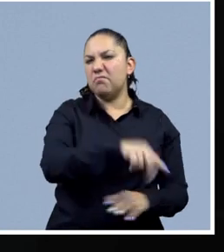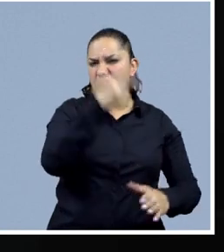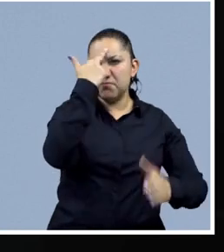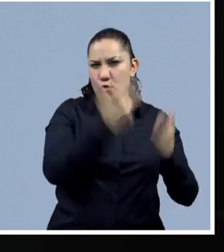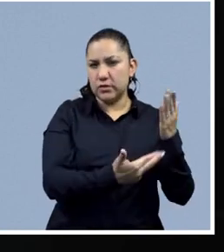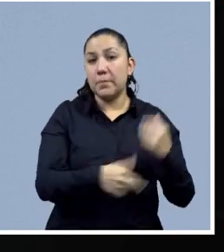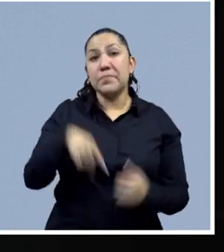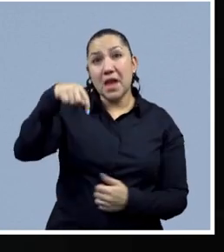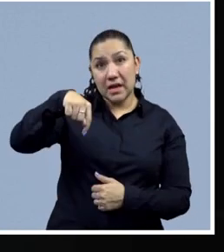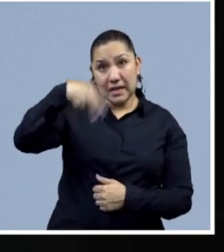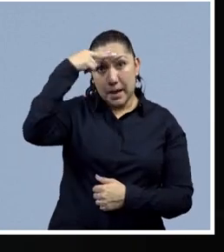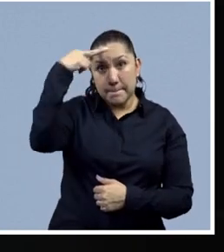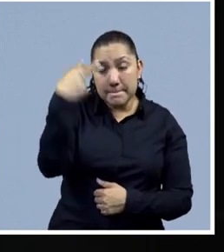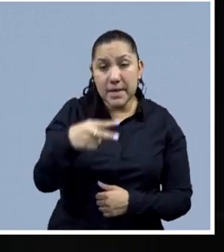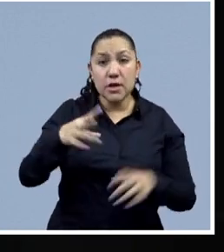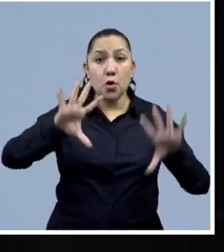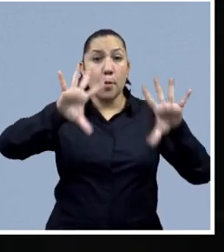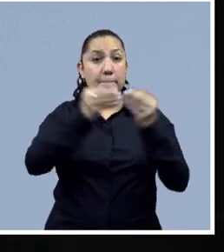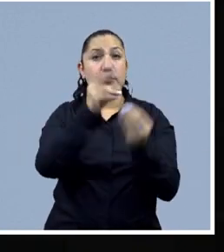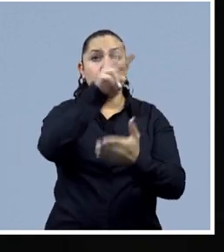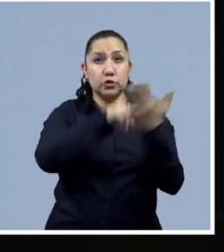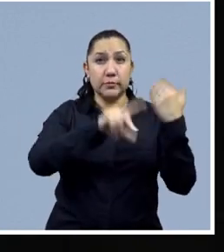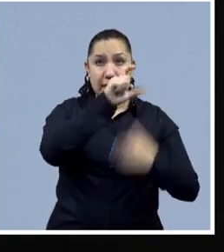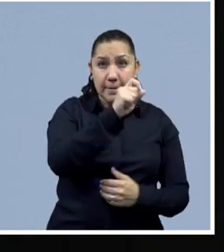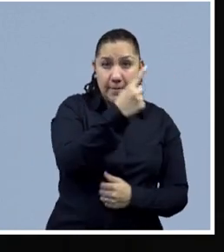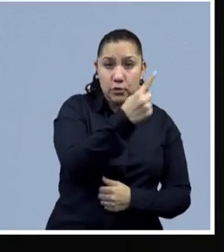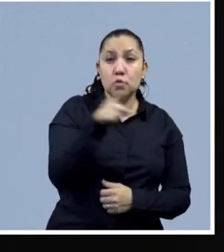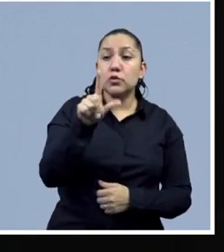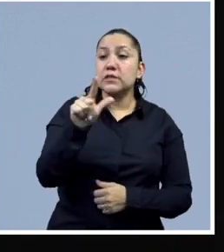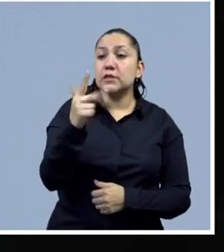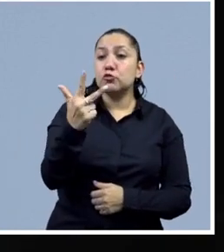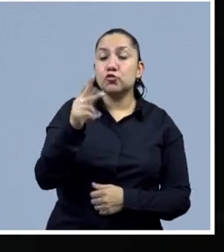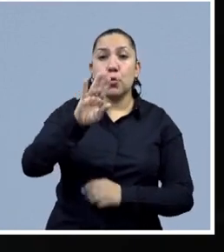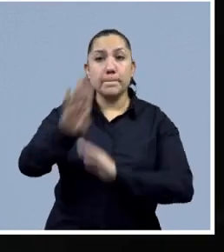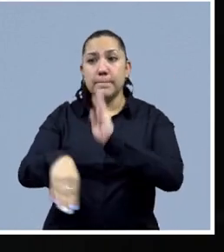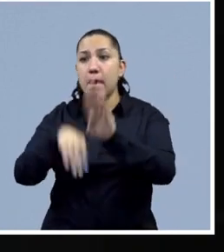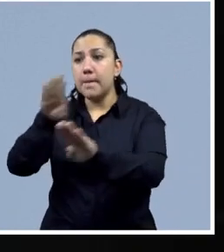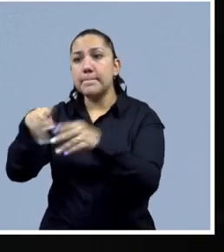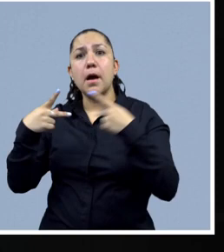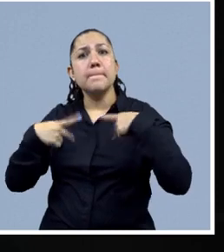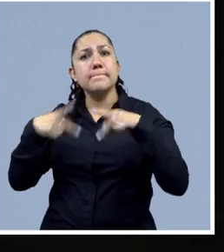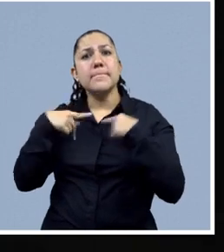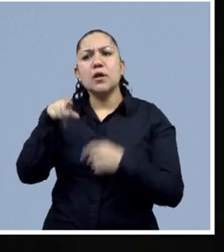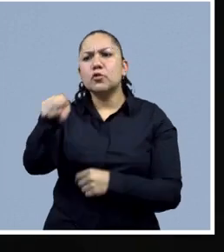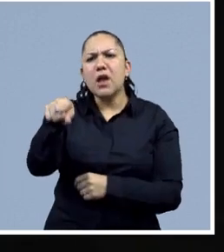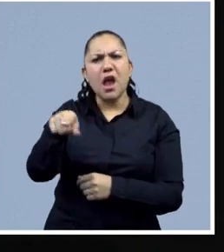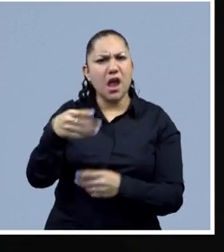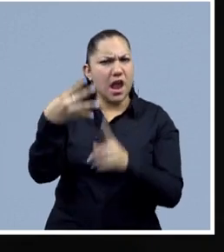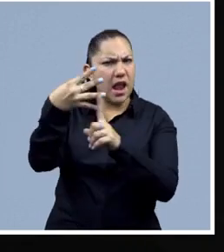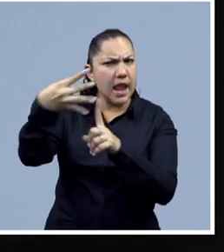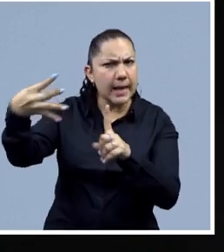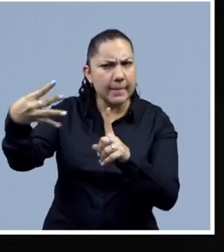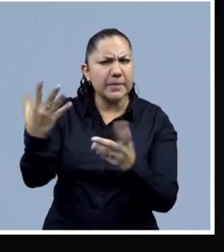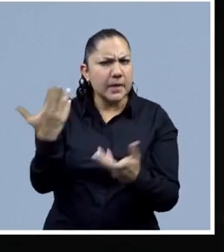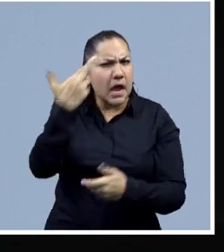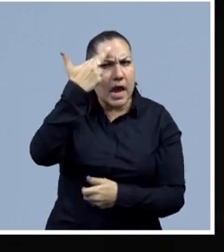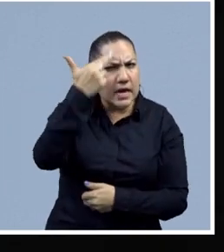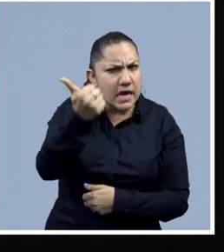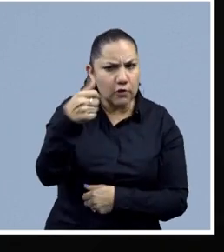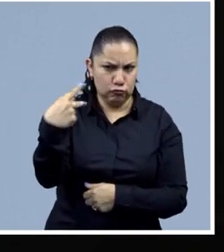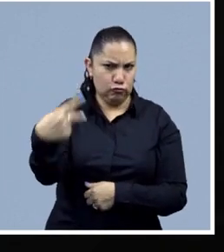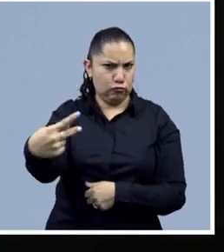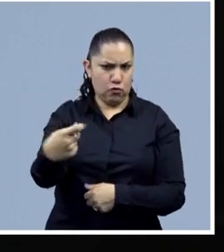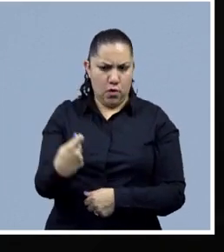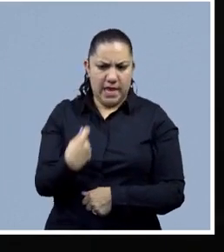se registraron en México al menos 78 muertes violentas de personas LGBT y más por motivos presuntamente relacionados con su orientación